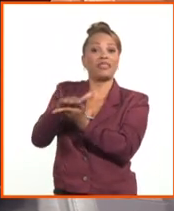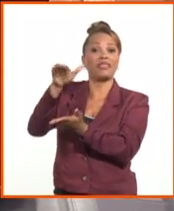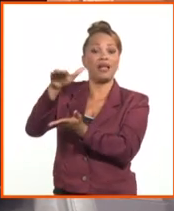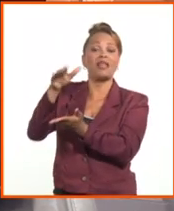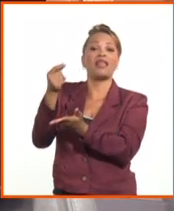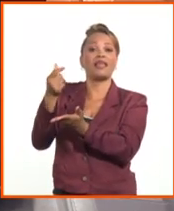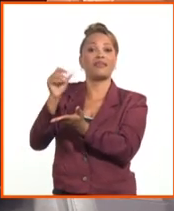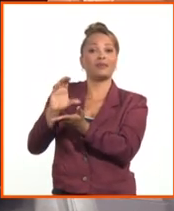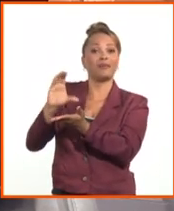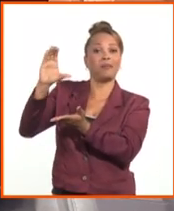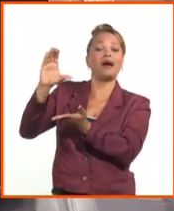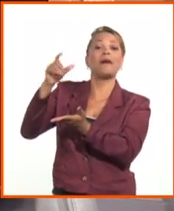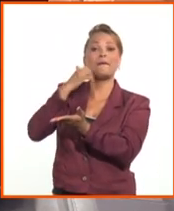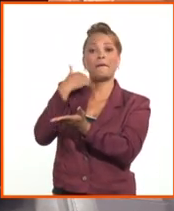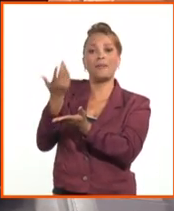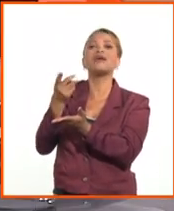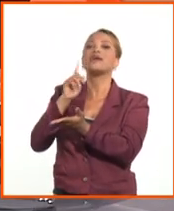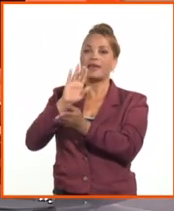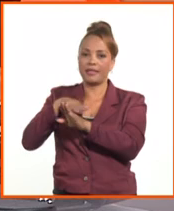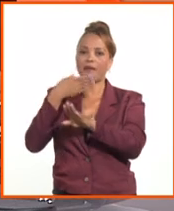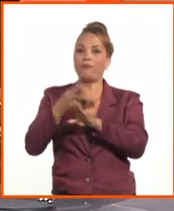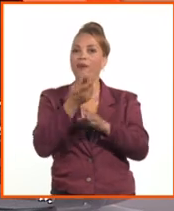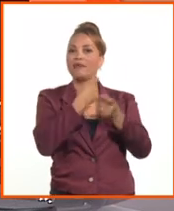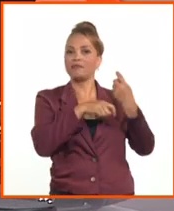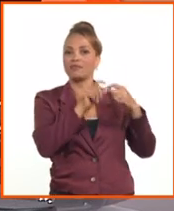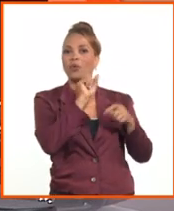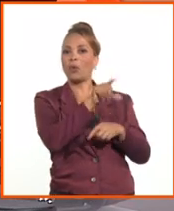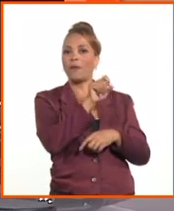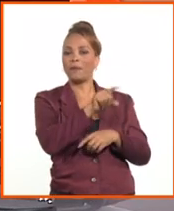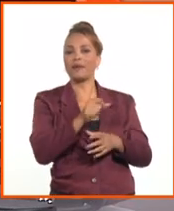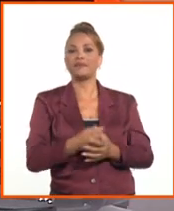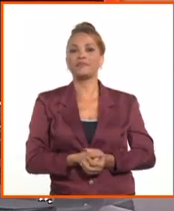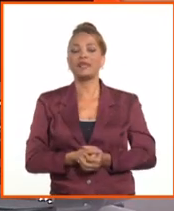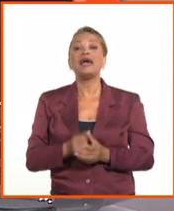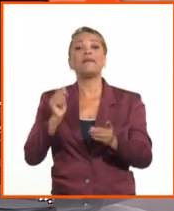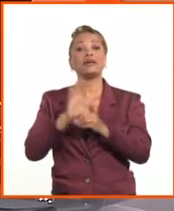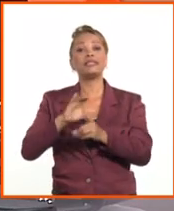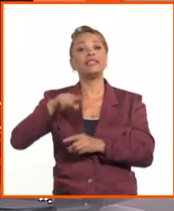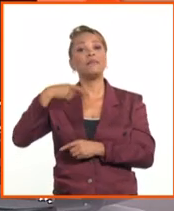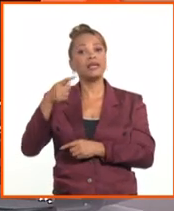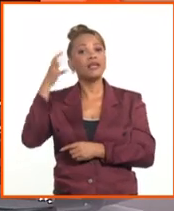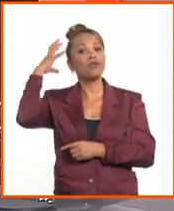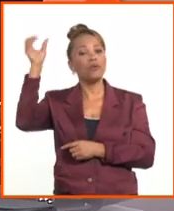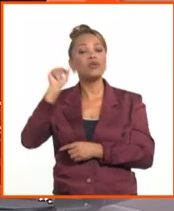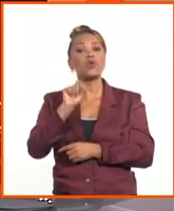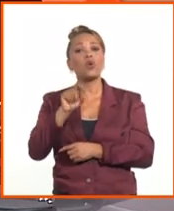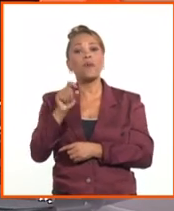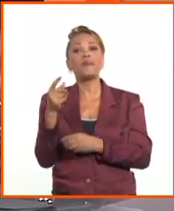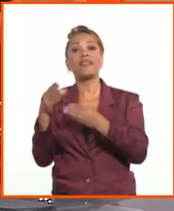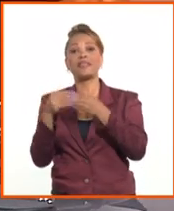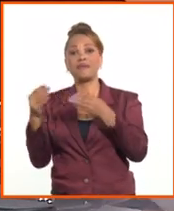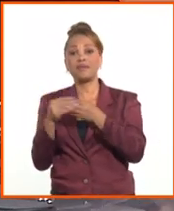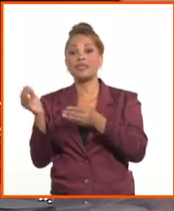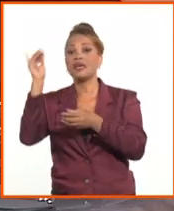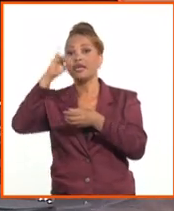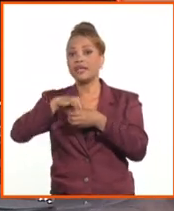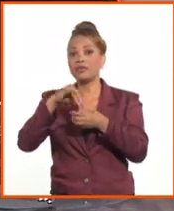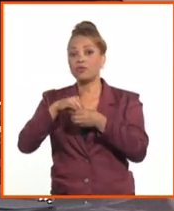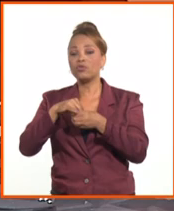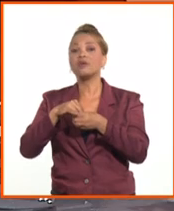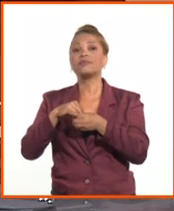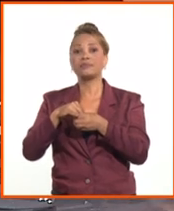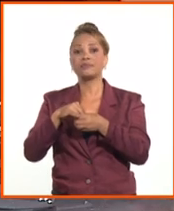implementemos. Pues a partir de mañana, como se ha anunciado entonces, el Estado comprará todas las divisas, incluido el dólar